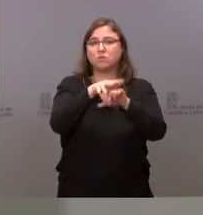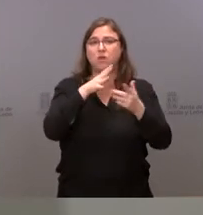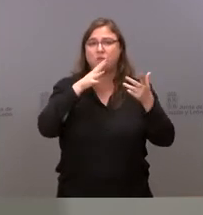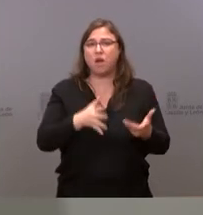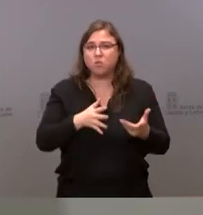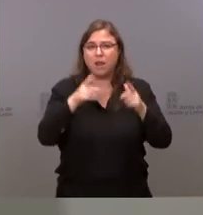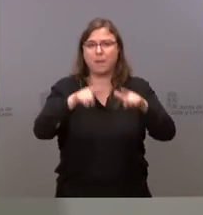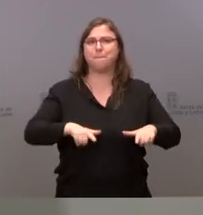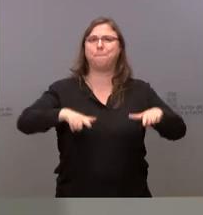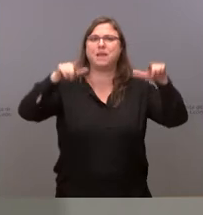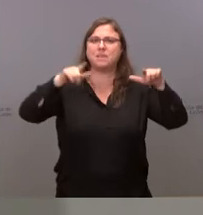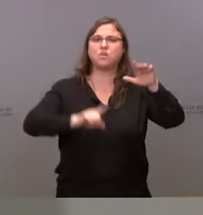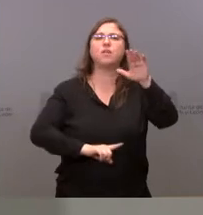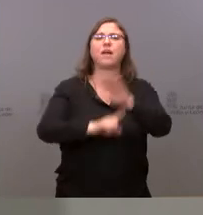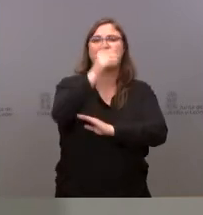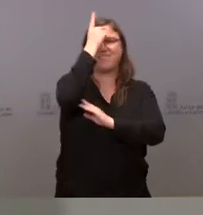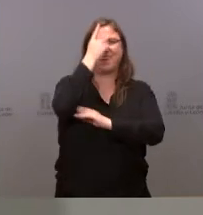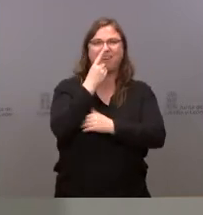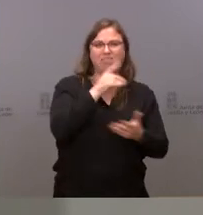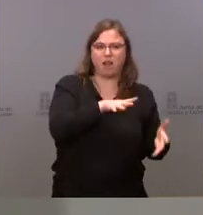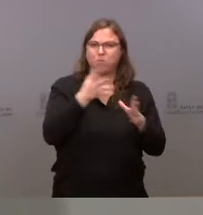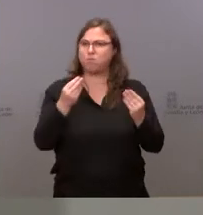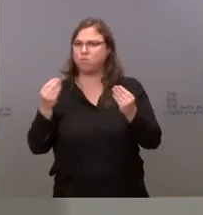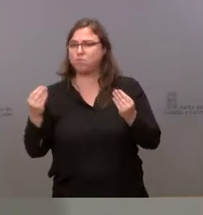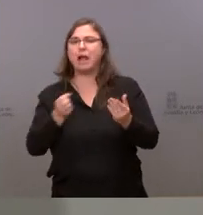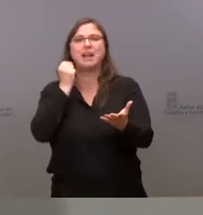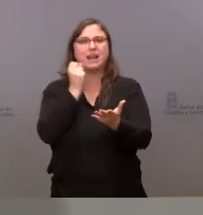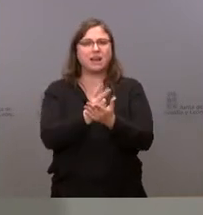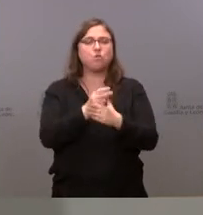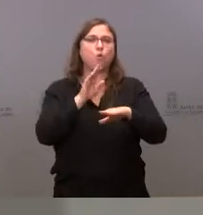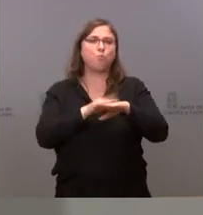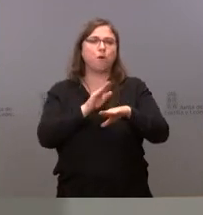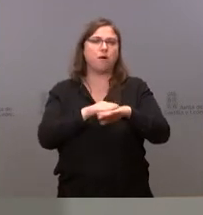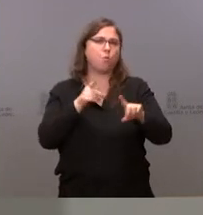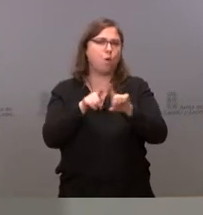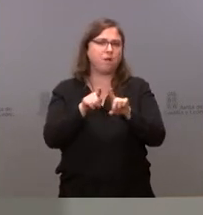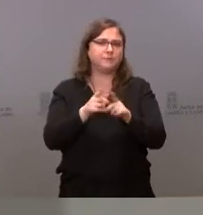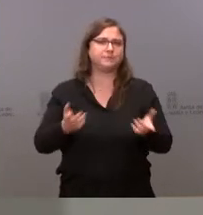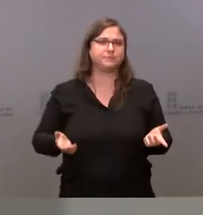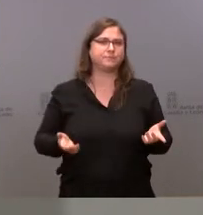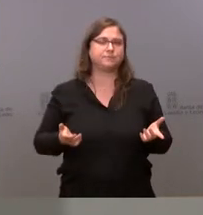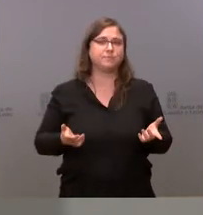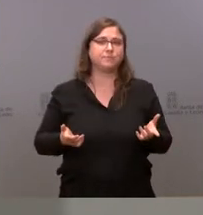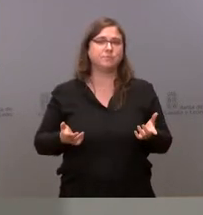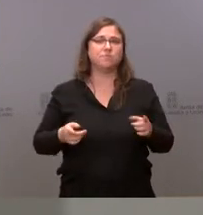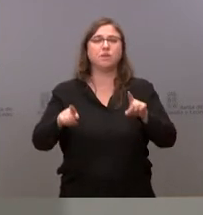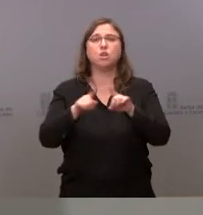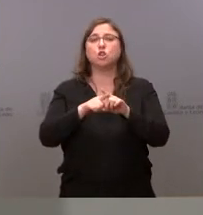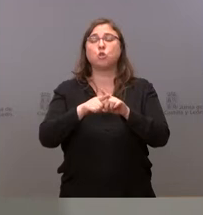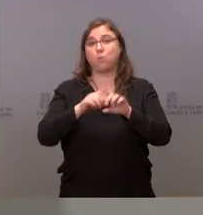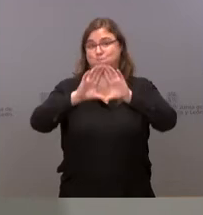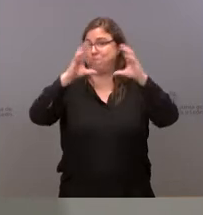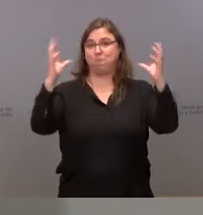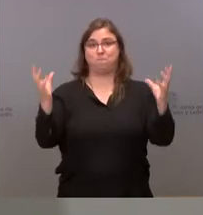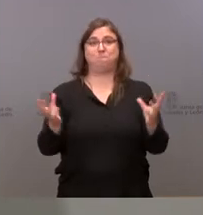con las plataformas, el desarrollo de la digitalización, abordamos el reto también de que el conjunto del planeta